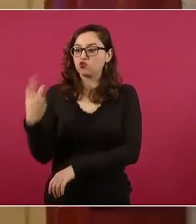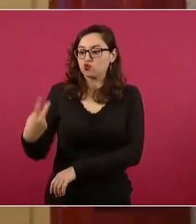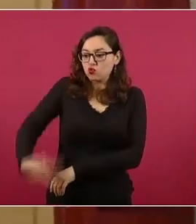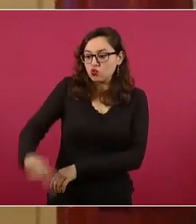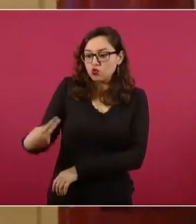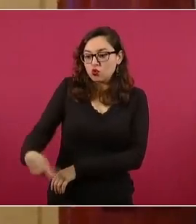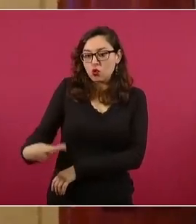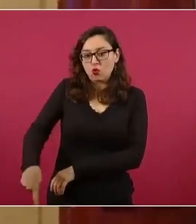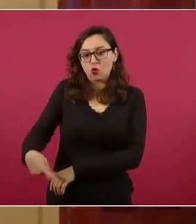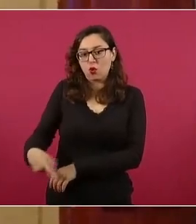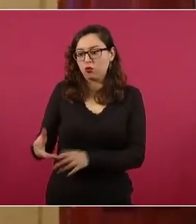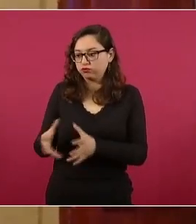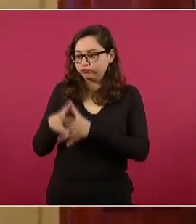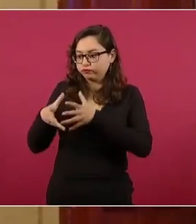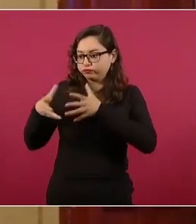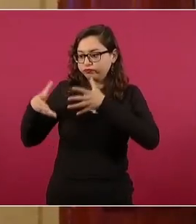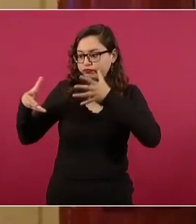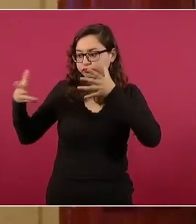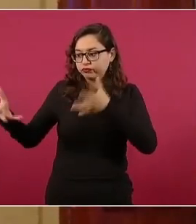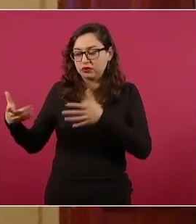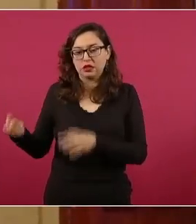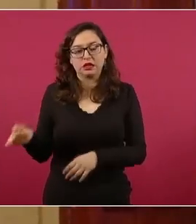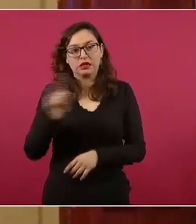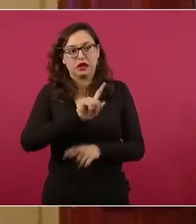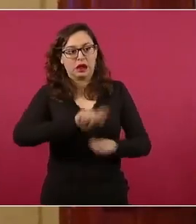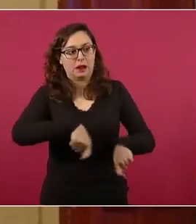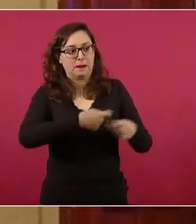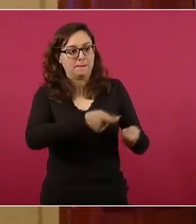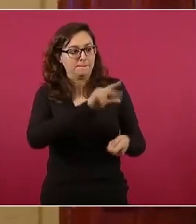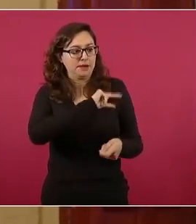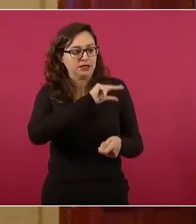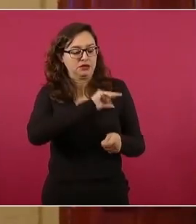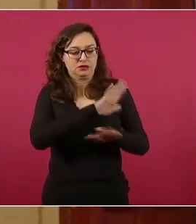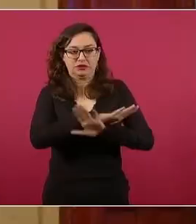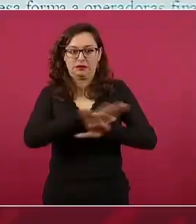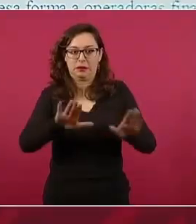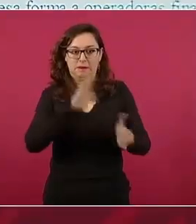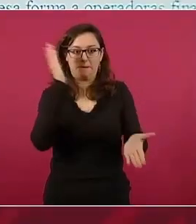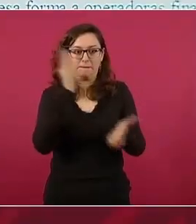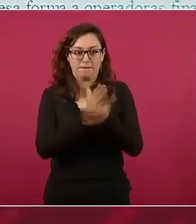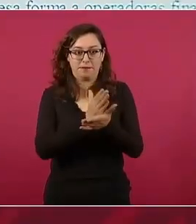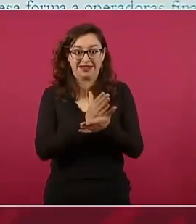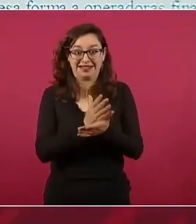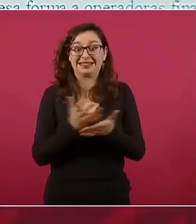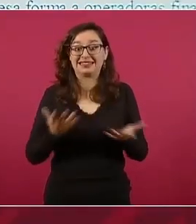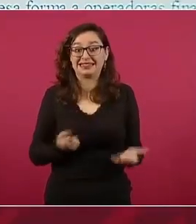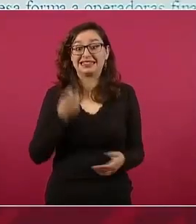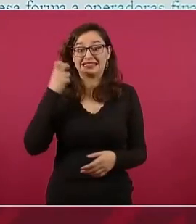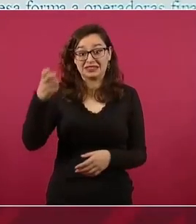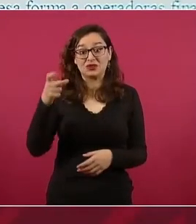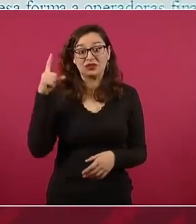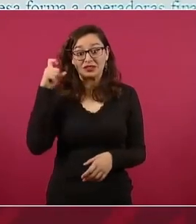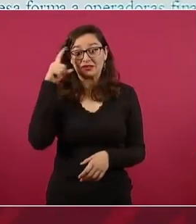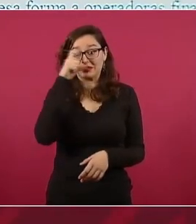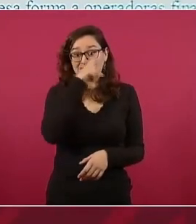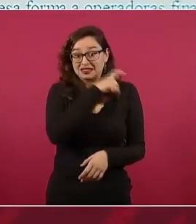plantas del sector público y se detuvo el aumento en las tarifas. Eso es lo que estamos haciendo, esto es lo que